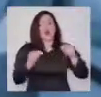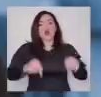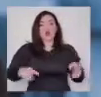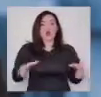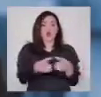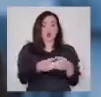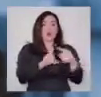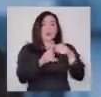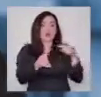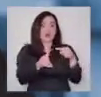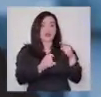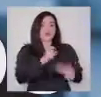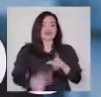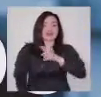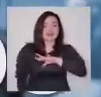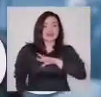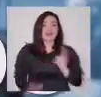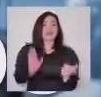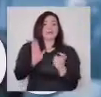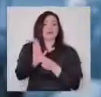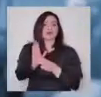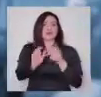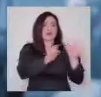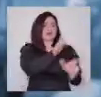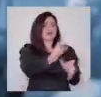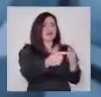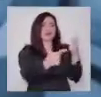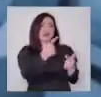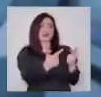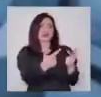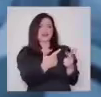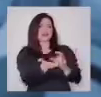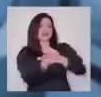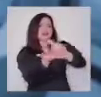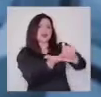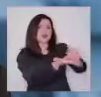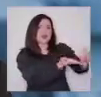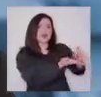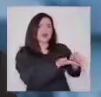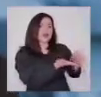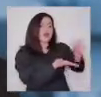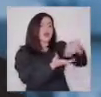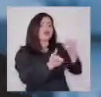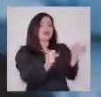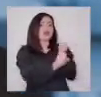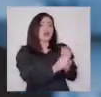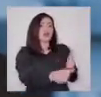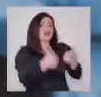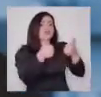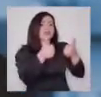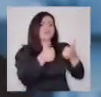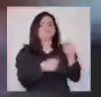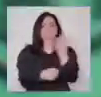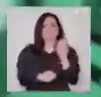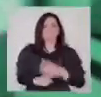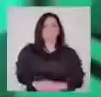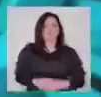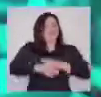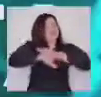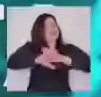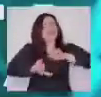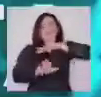clase media chilena, a través de los impuestos, está manteniendo una casta llena de operadores políticos, que no están haciendo la pega.